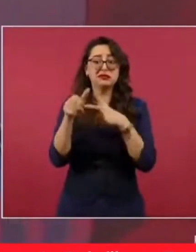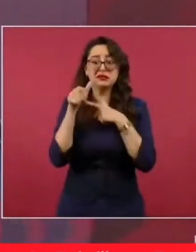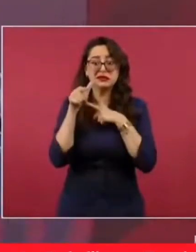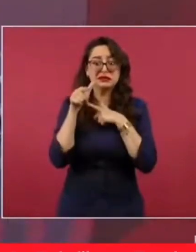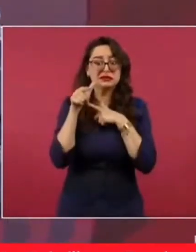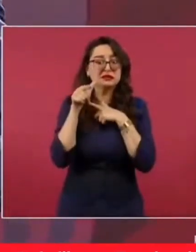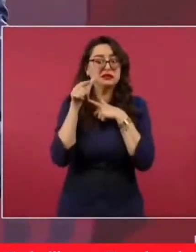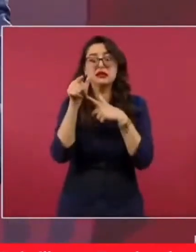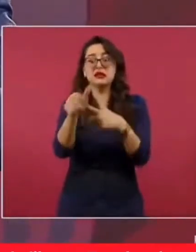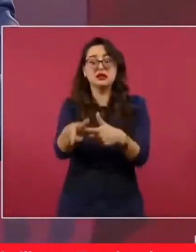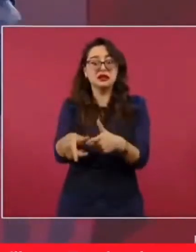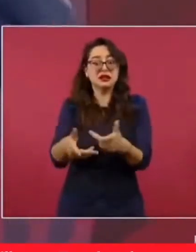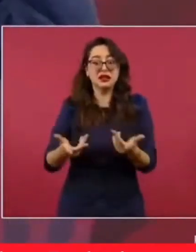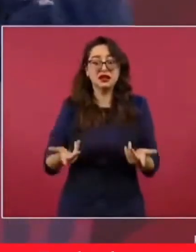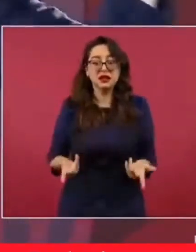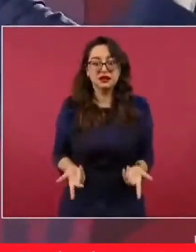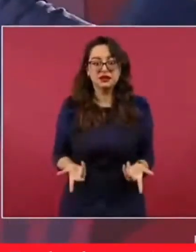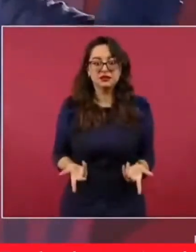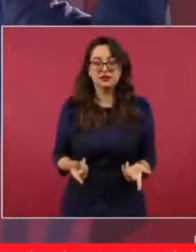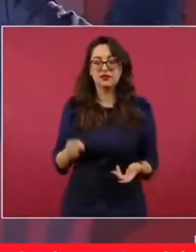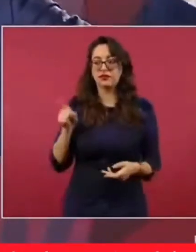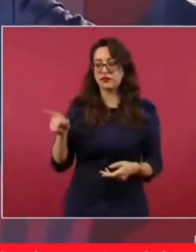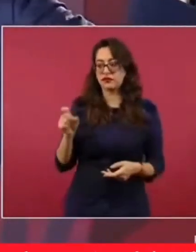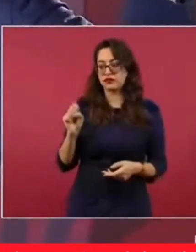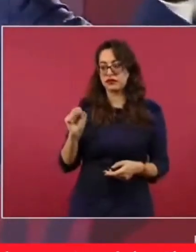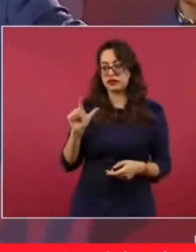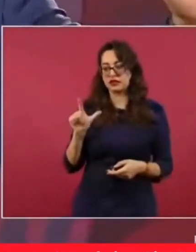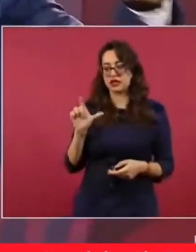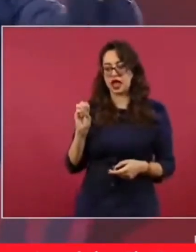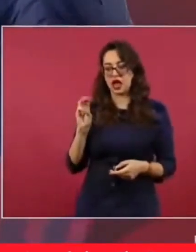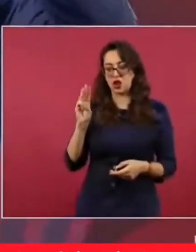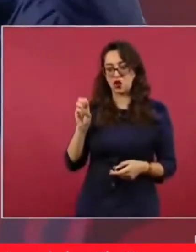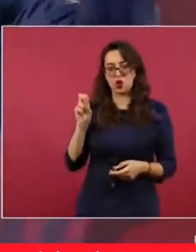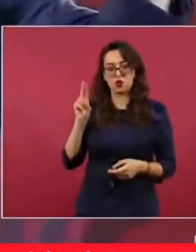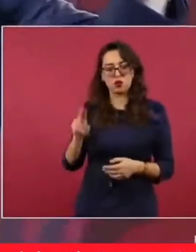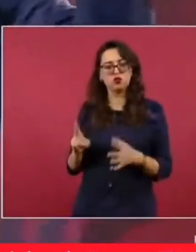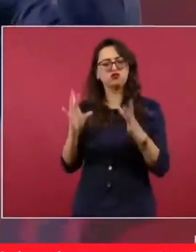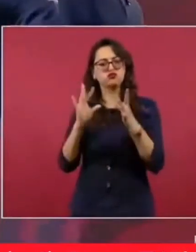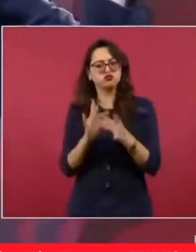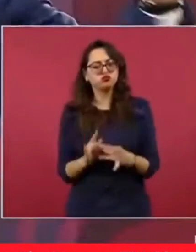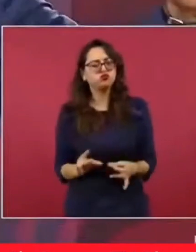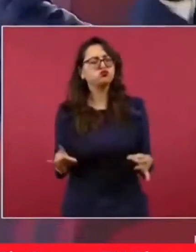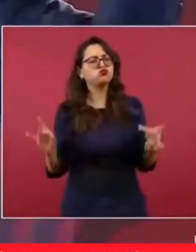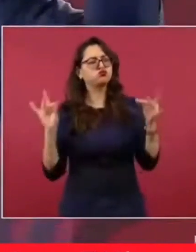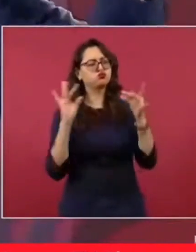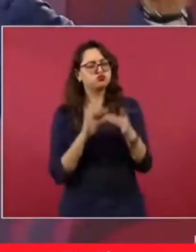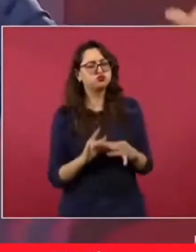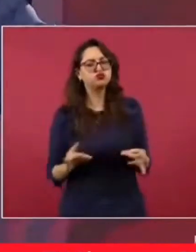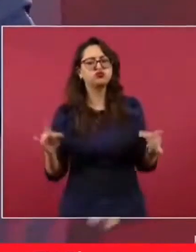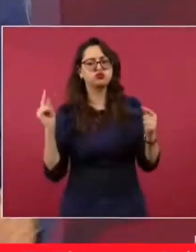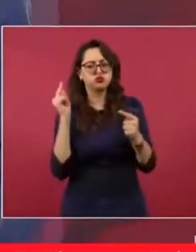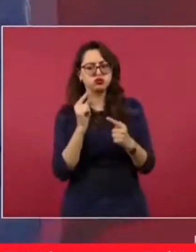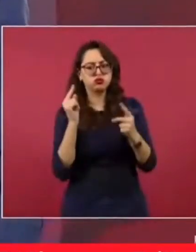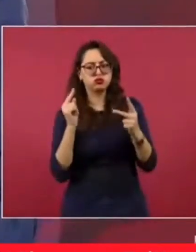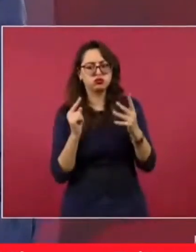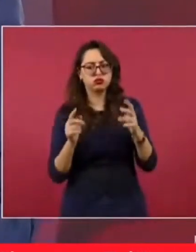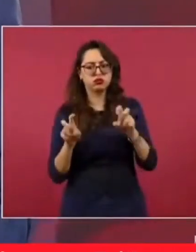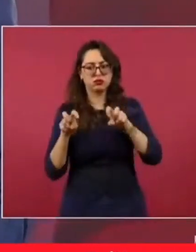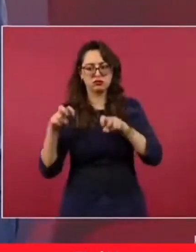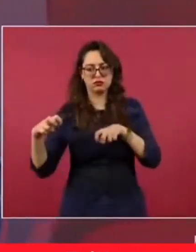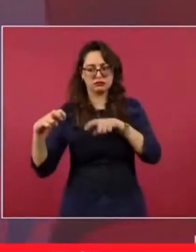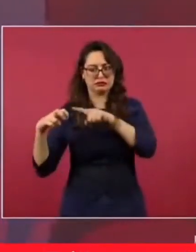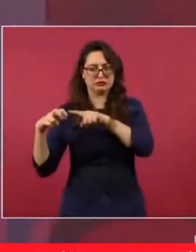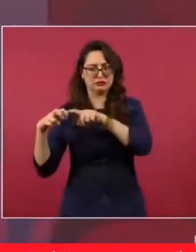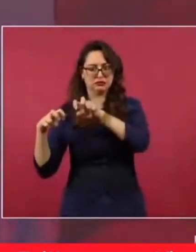Entonces, como que les empezó a caer el 20 a los expertos, ¿no?, de